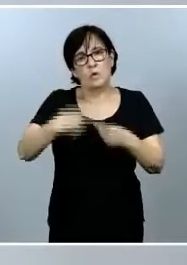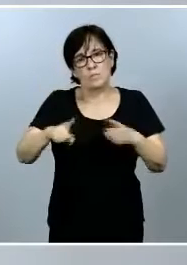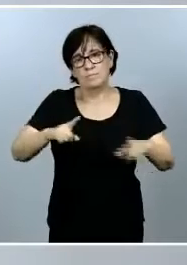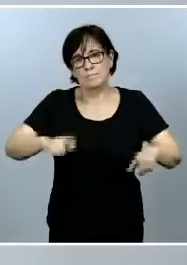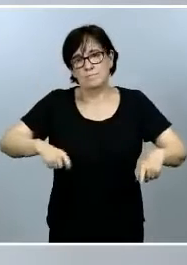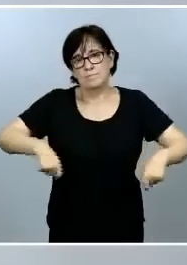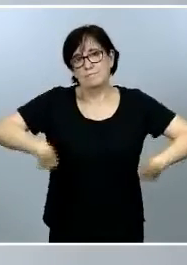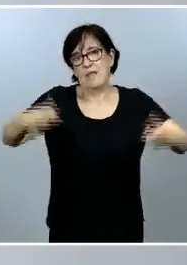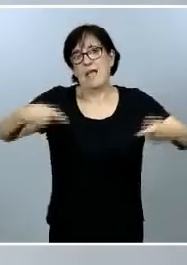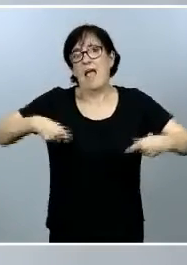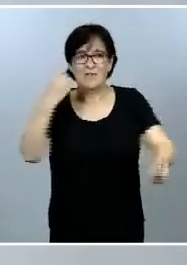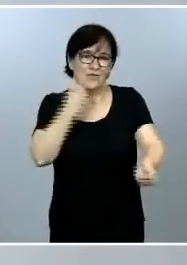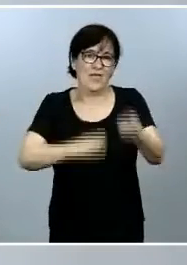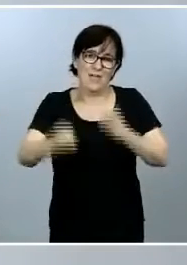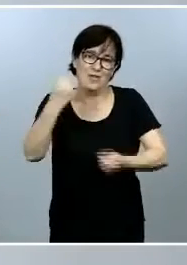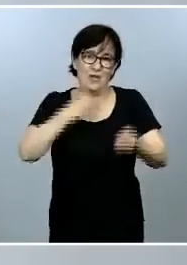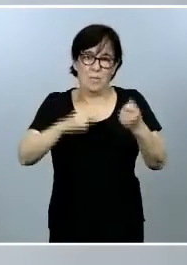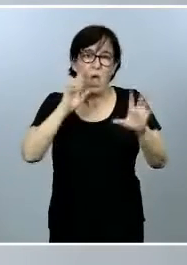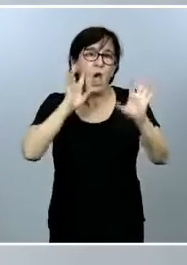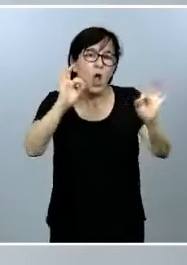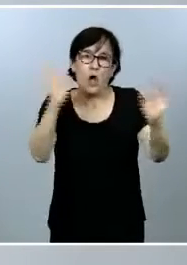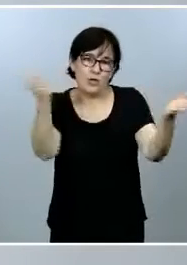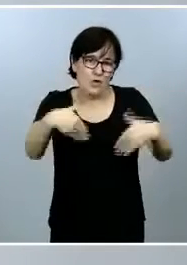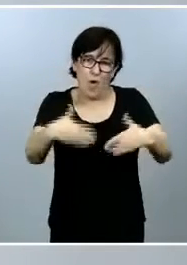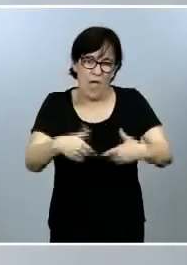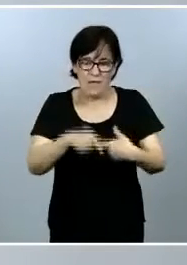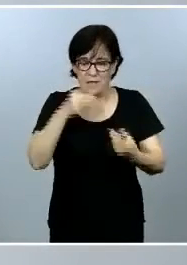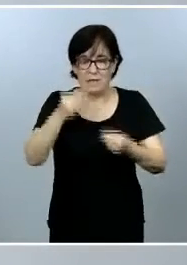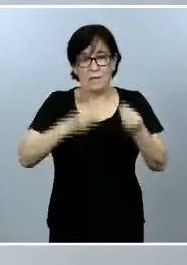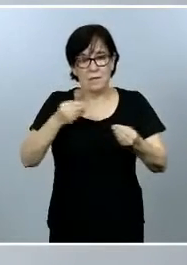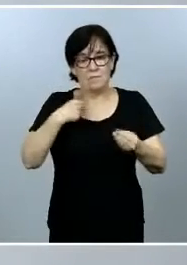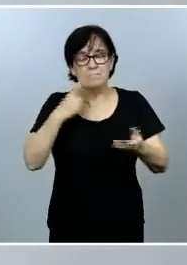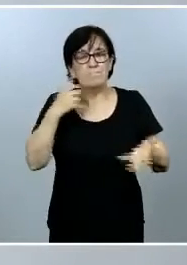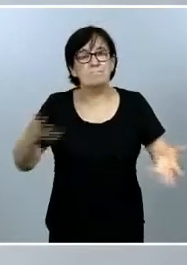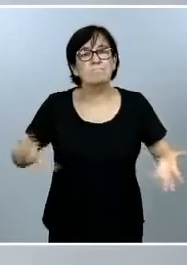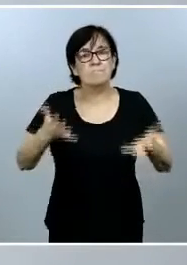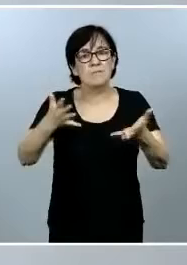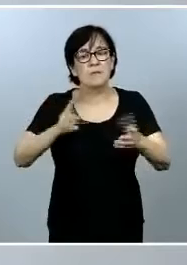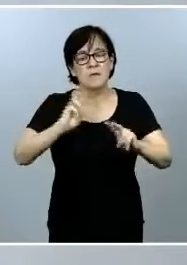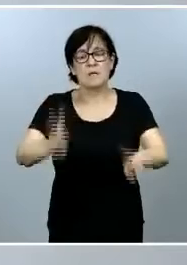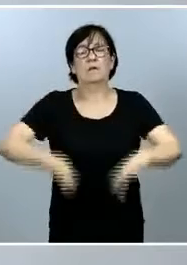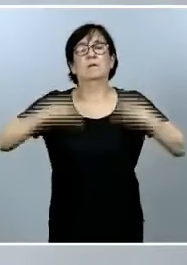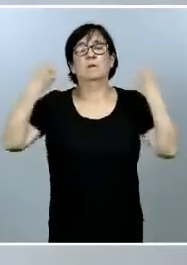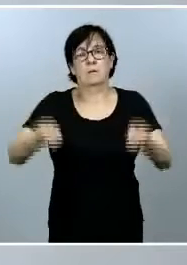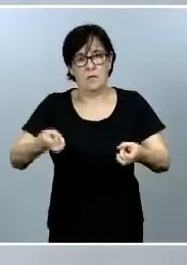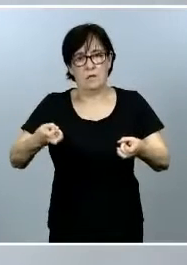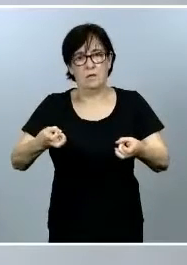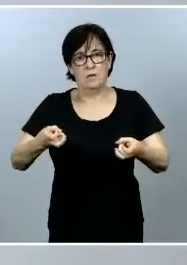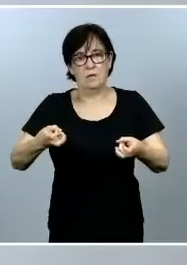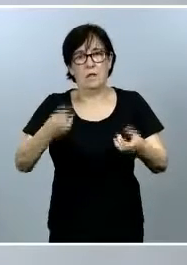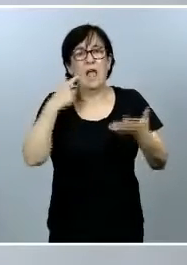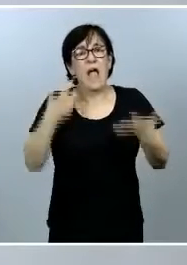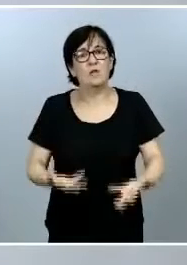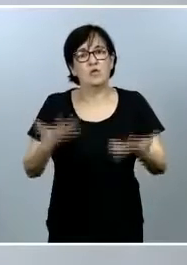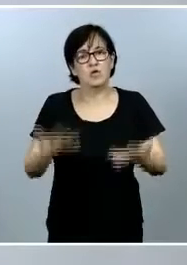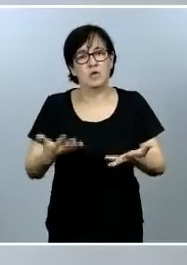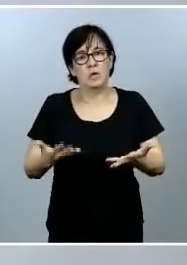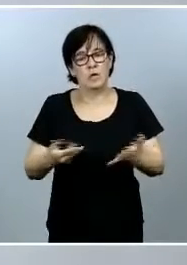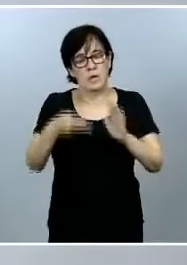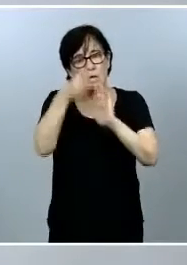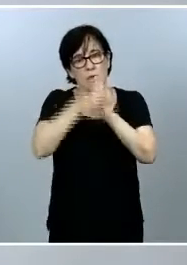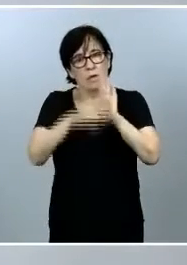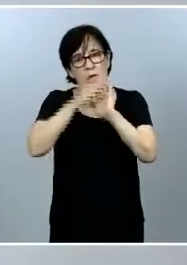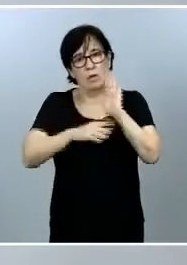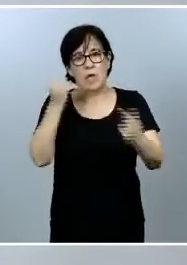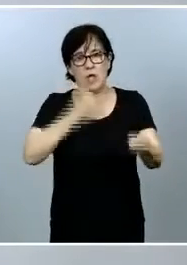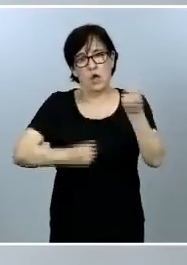económicos con menos sentido, hemos decidido impulsar una renovación, una actualización de nuestro marco de economía